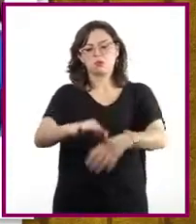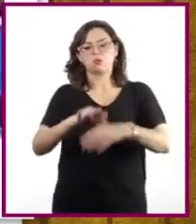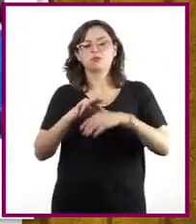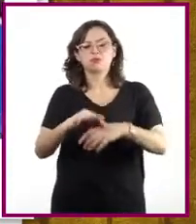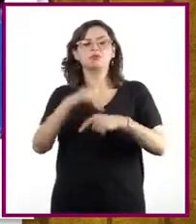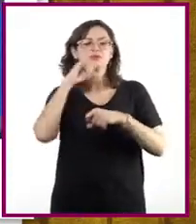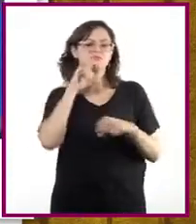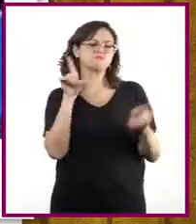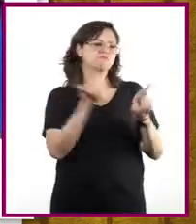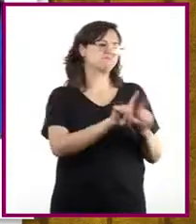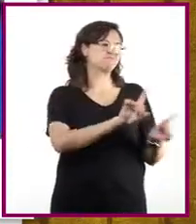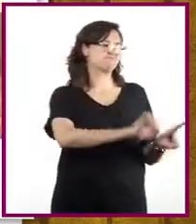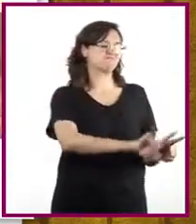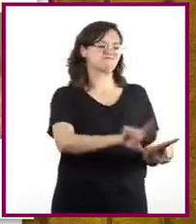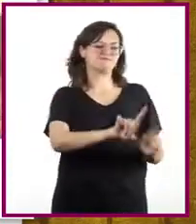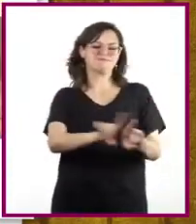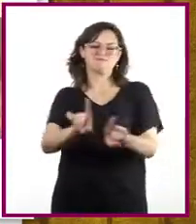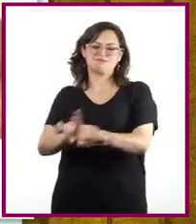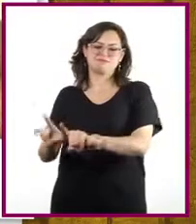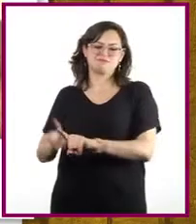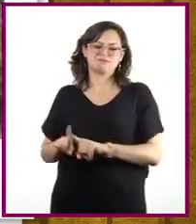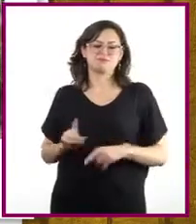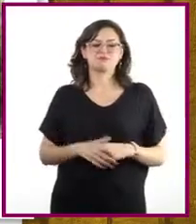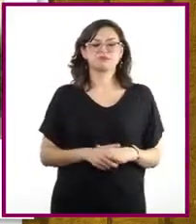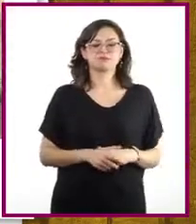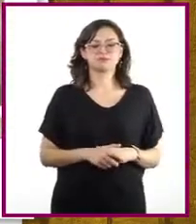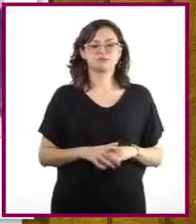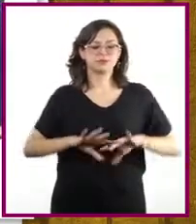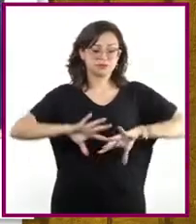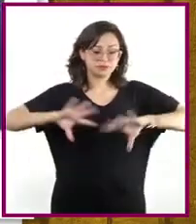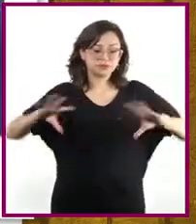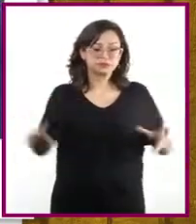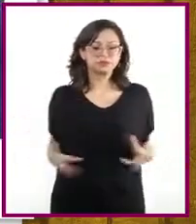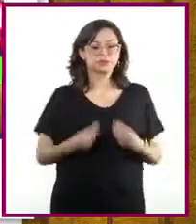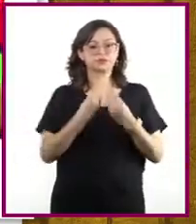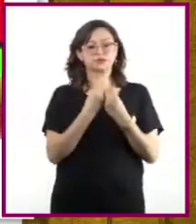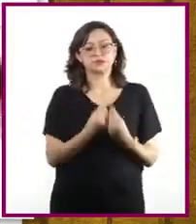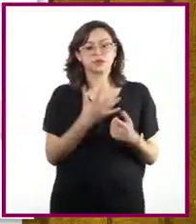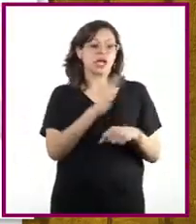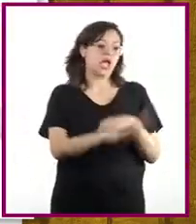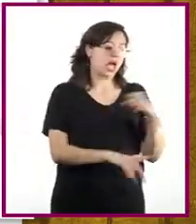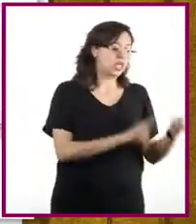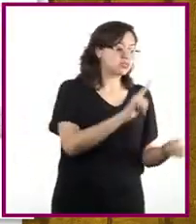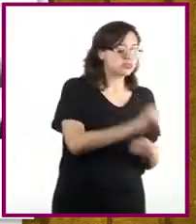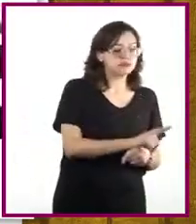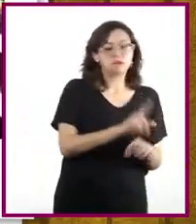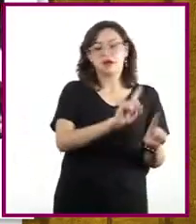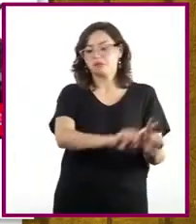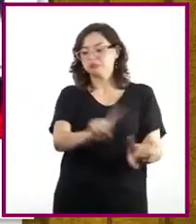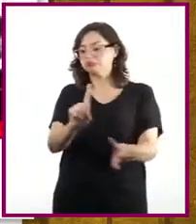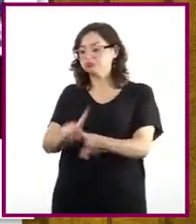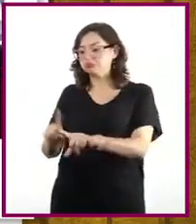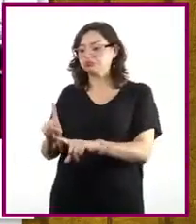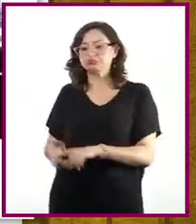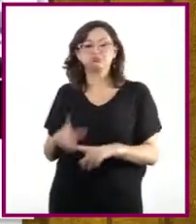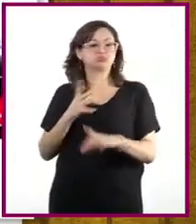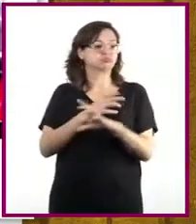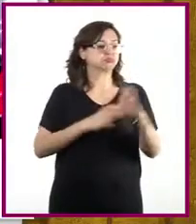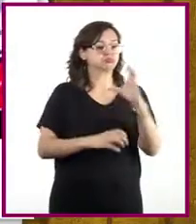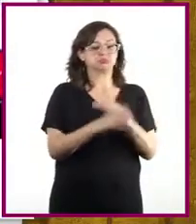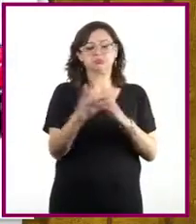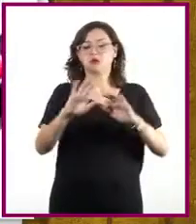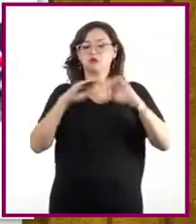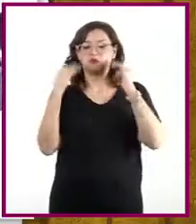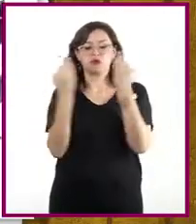de una gran variedad de fibras naturales. En conjunto, seres vivos e inmateriales dan vida a un mundo infinito de